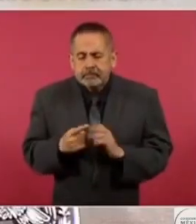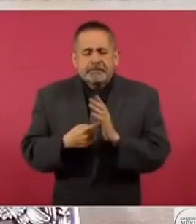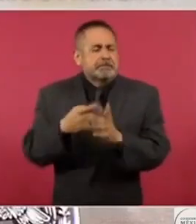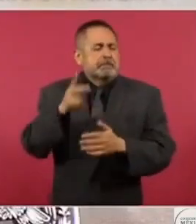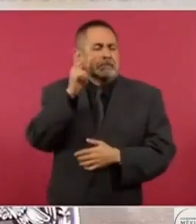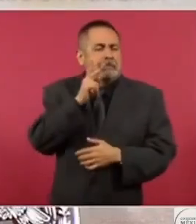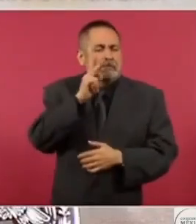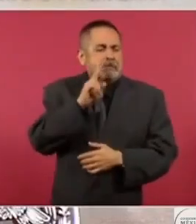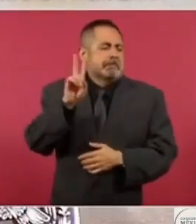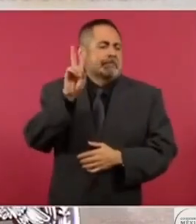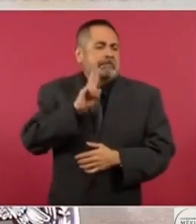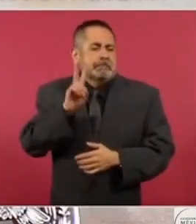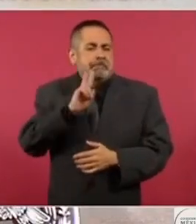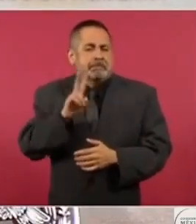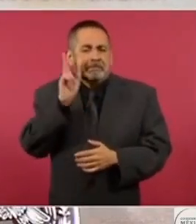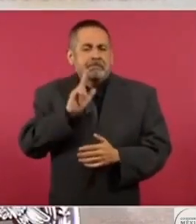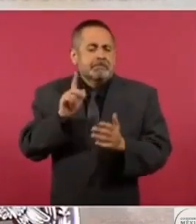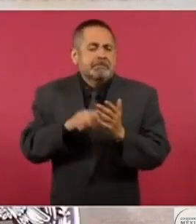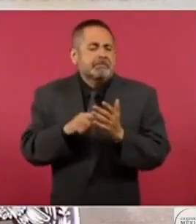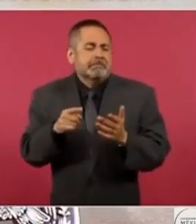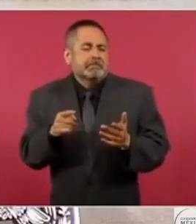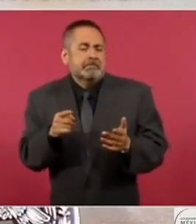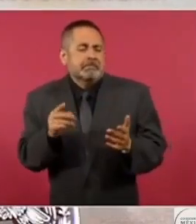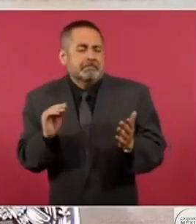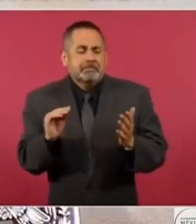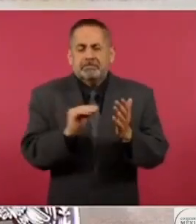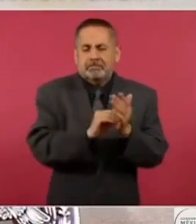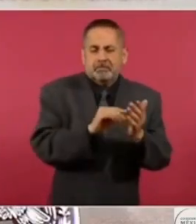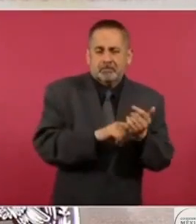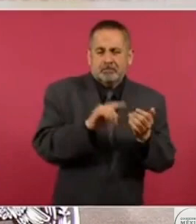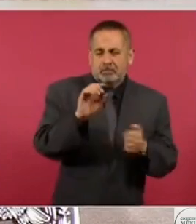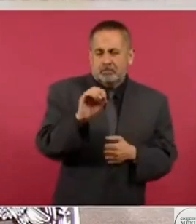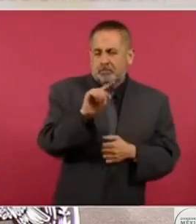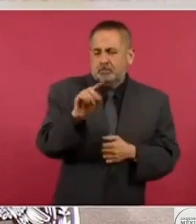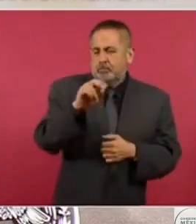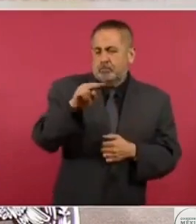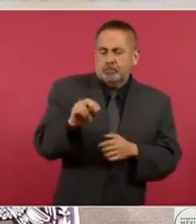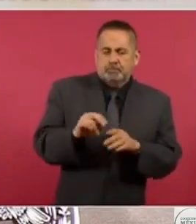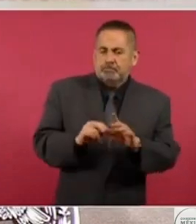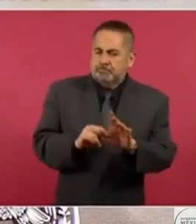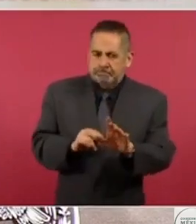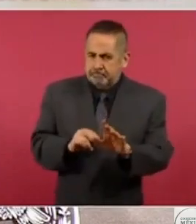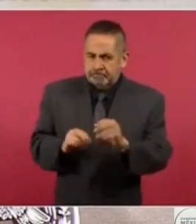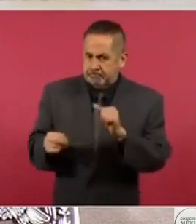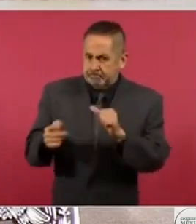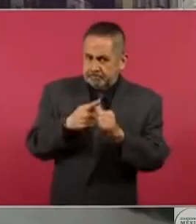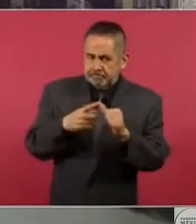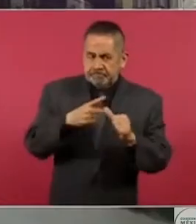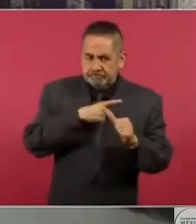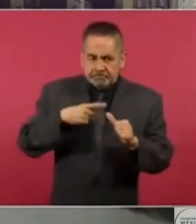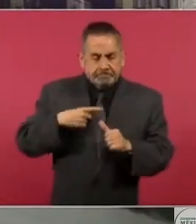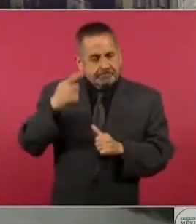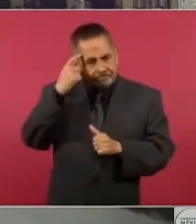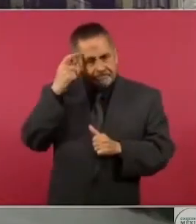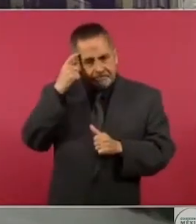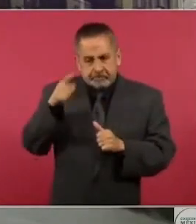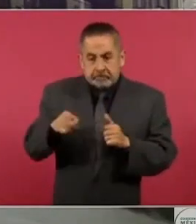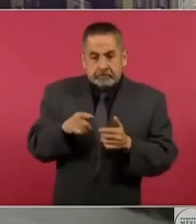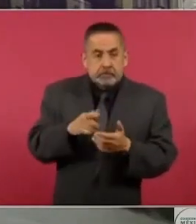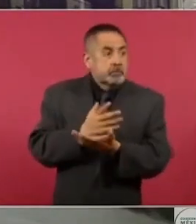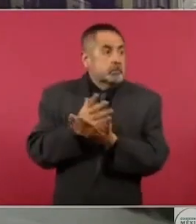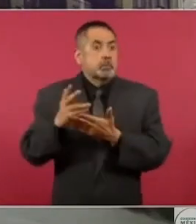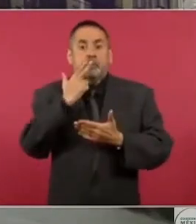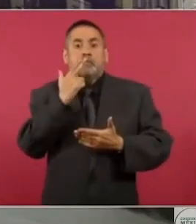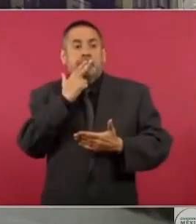no racional, sino inclusive de uso en exceso